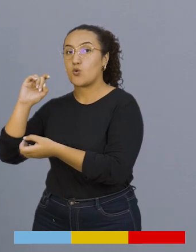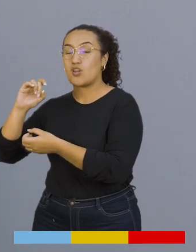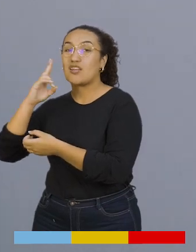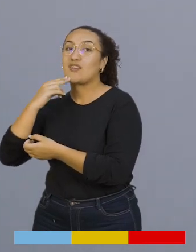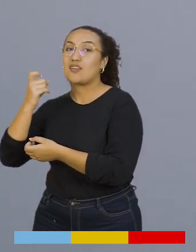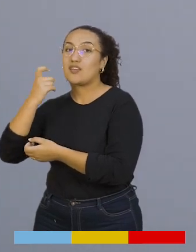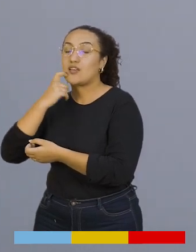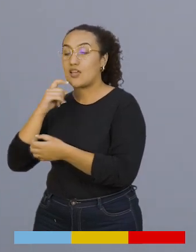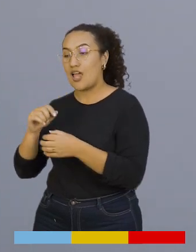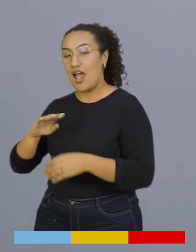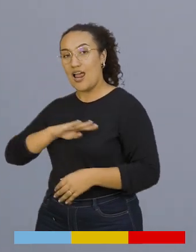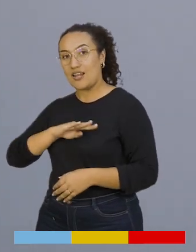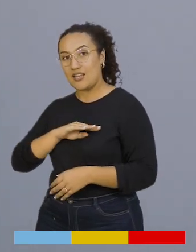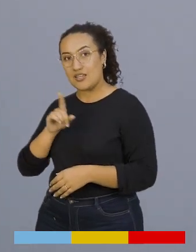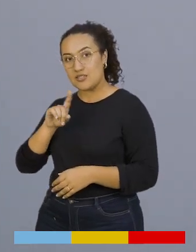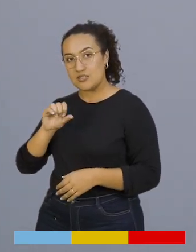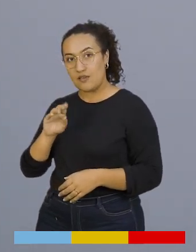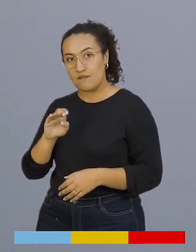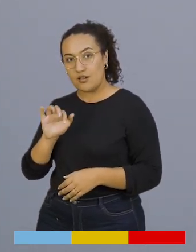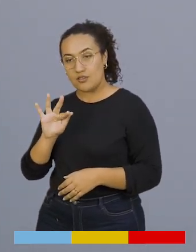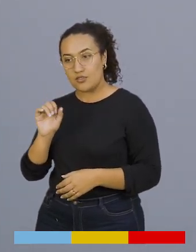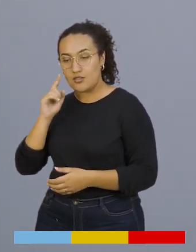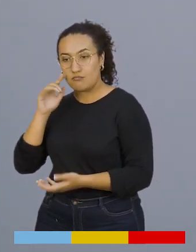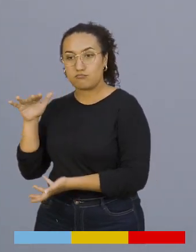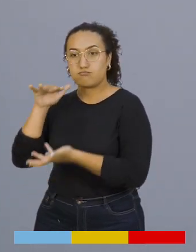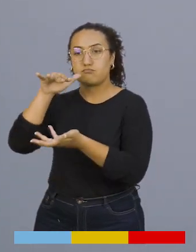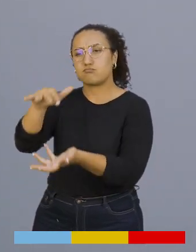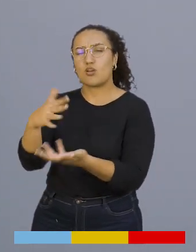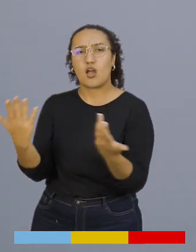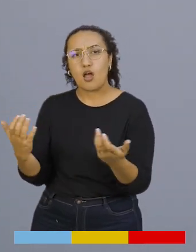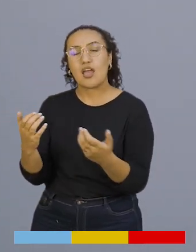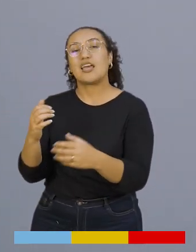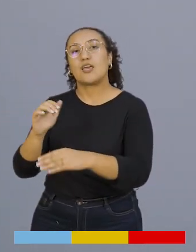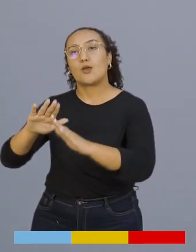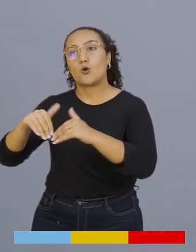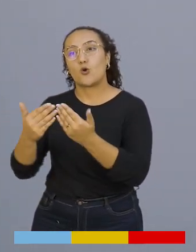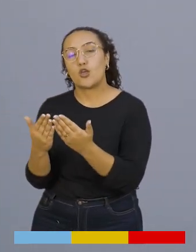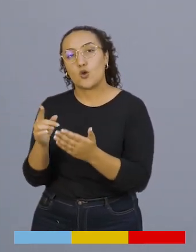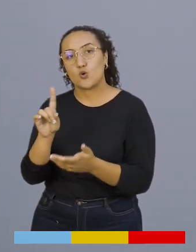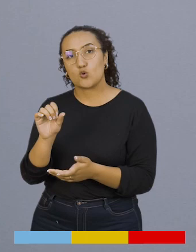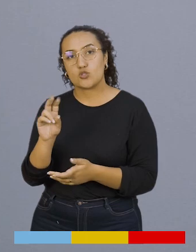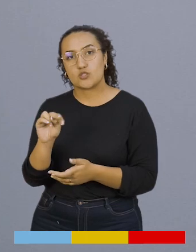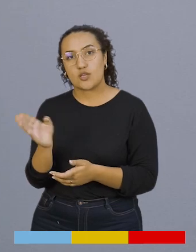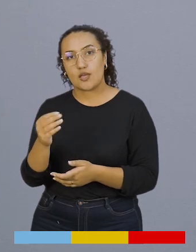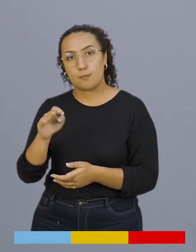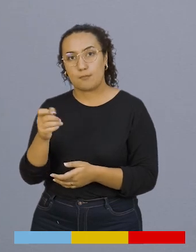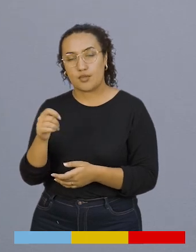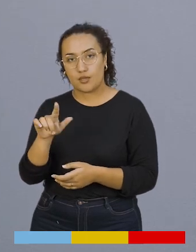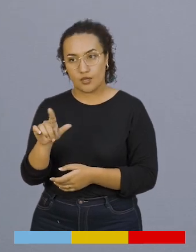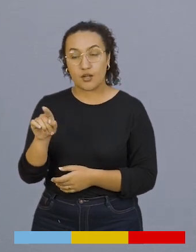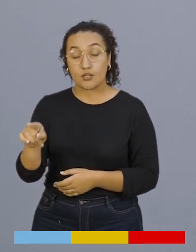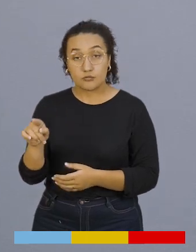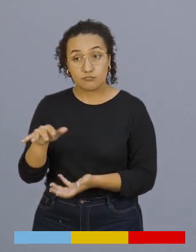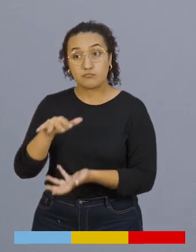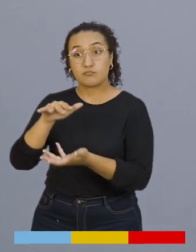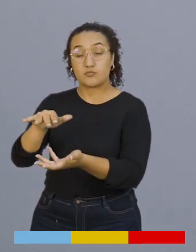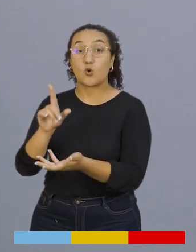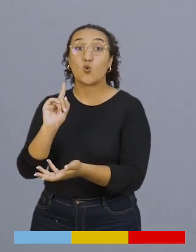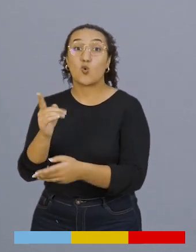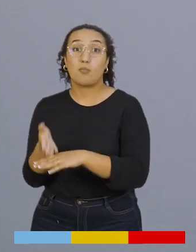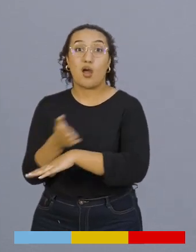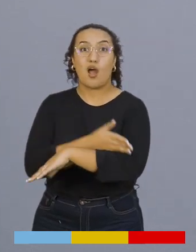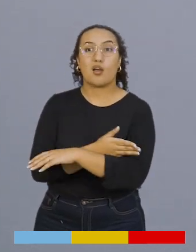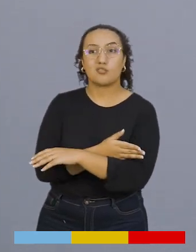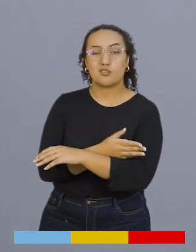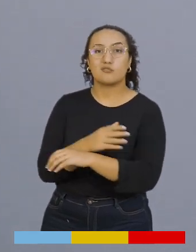gobernador de Cundinamarca, Nicolás García, y el alcalde de Cibaté, Edson Montoya, a la institución educativa departamental San Miguel, la cual